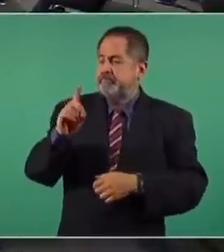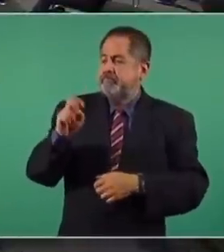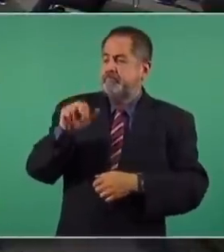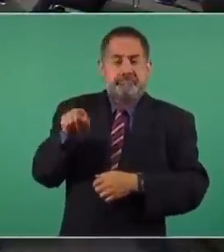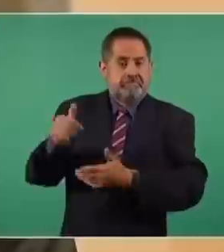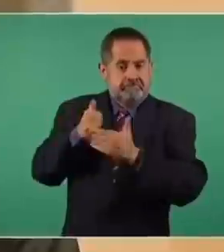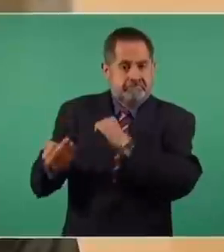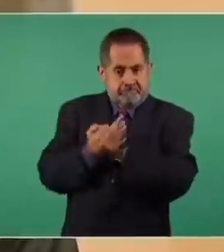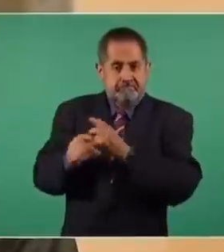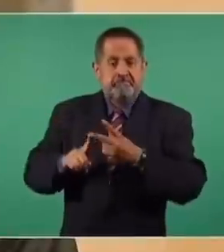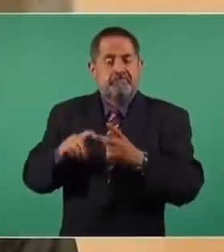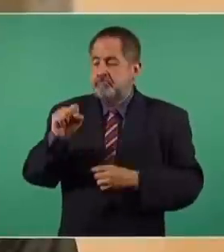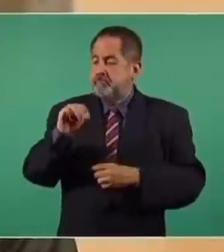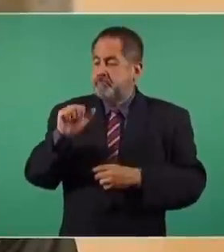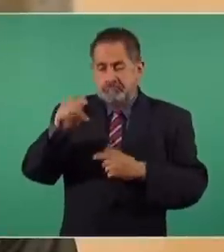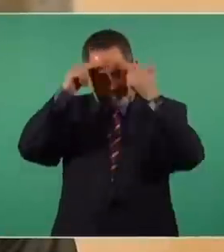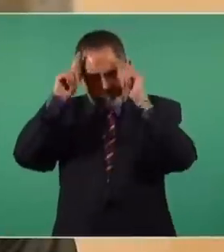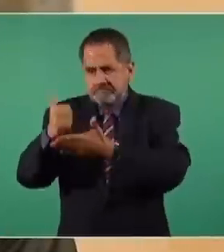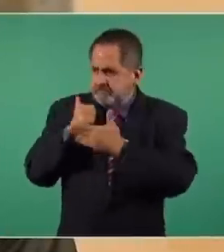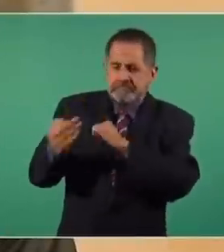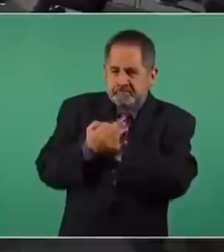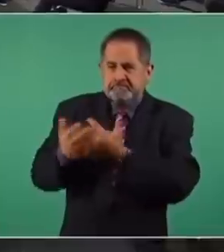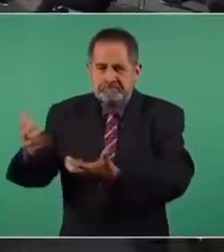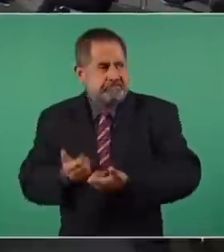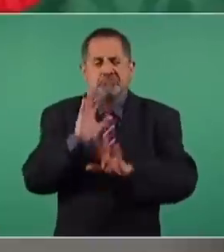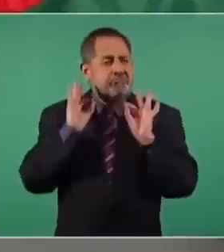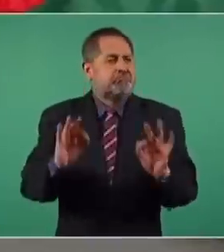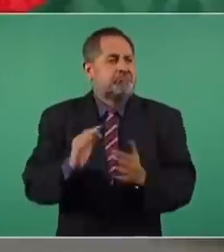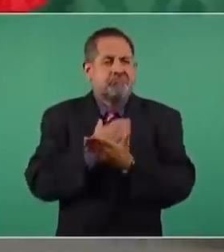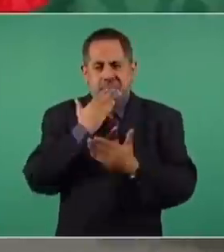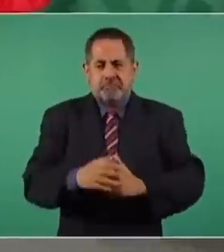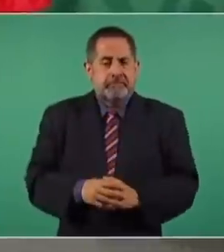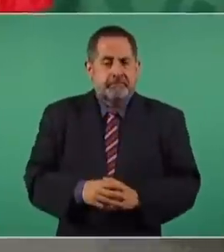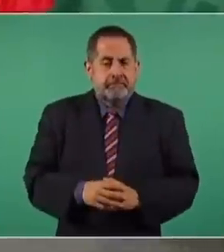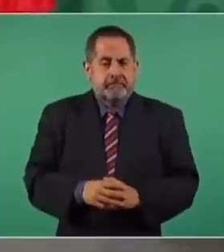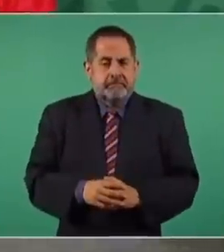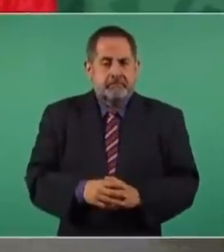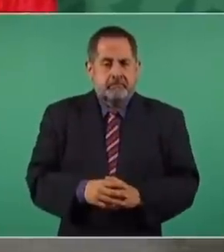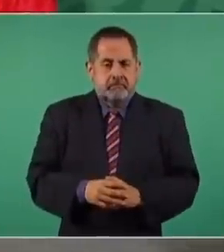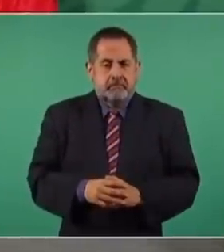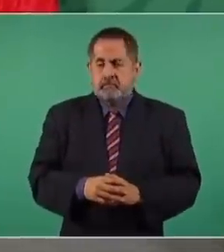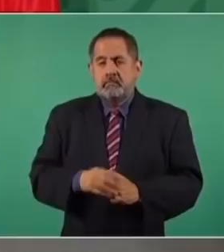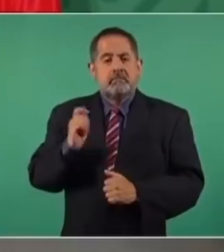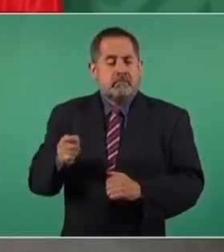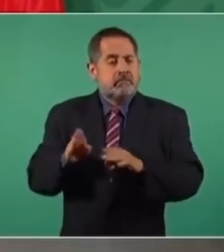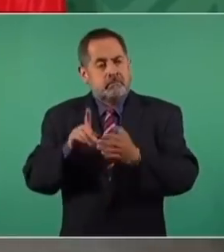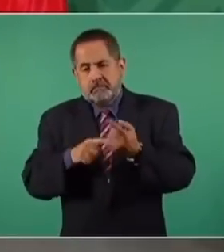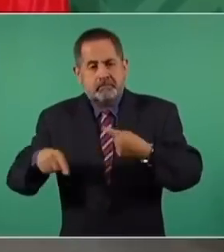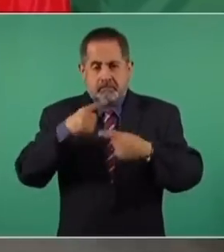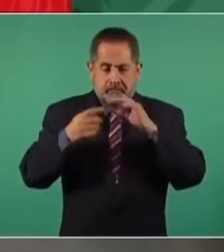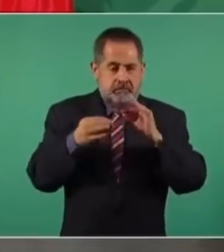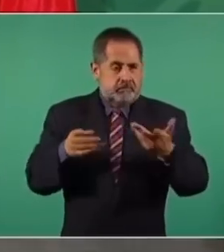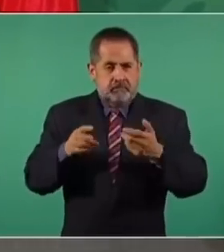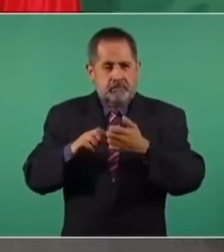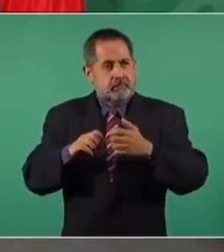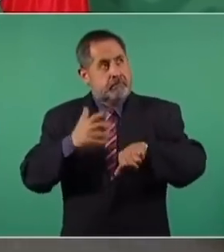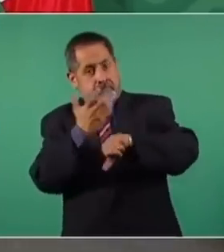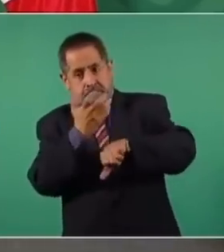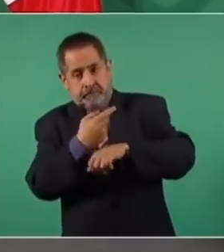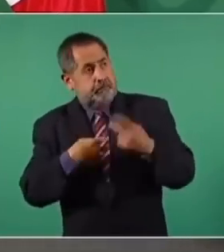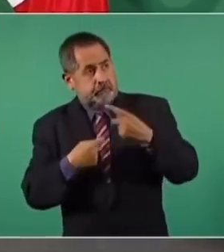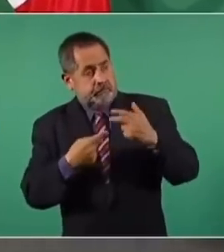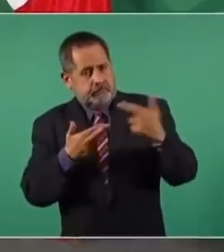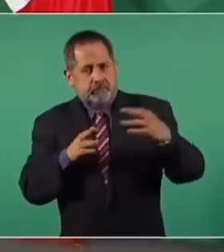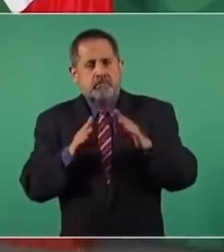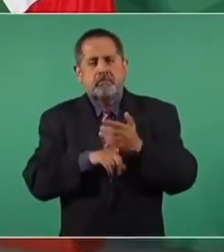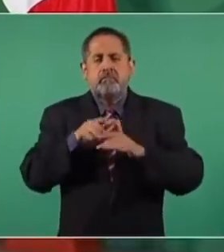y de la Secretaría de Marina para la distribución, la logística, en la relación con Estados Unidos y